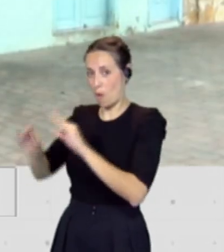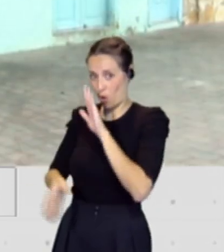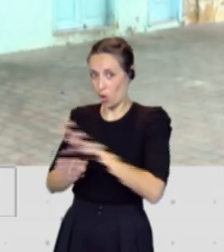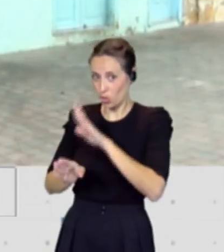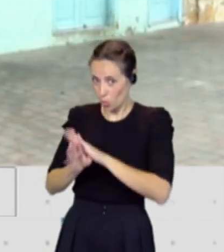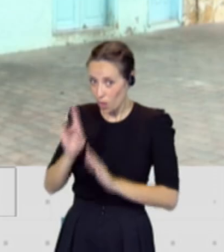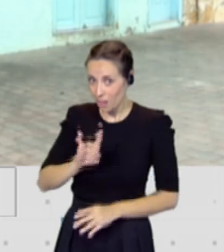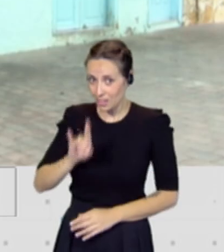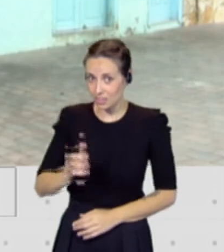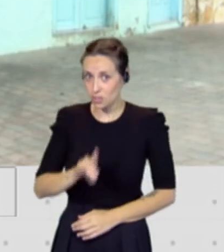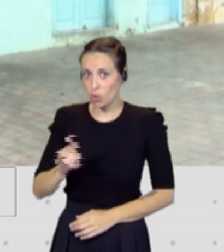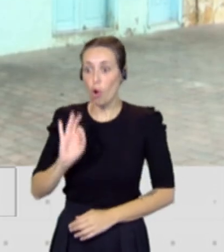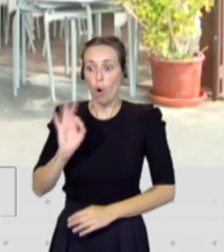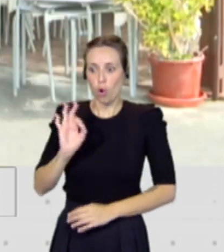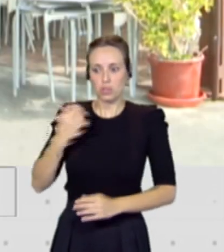¿Va a haber un cambio?